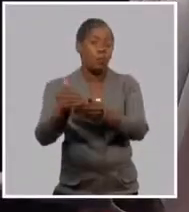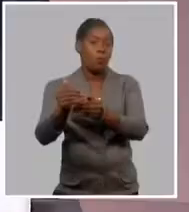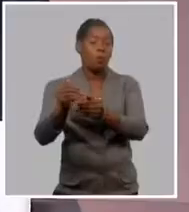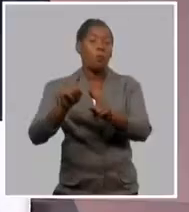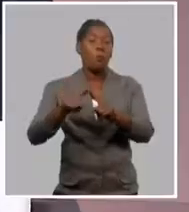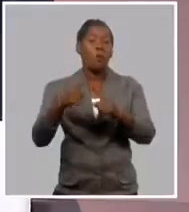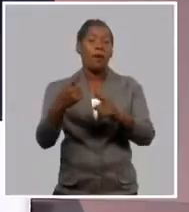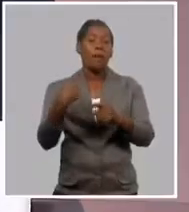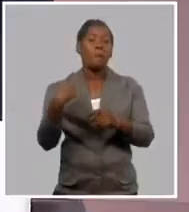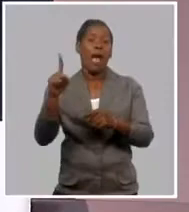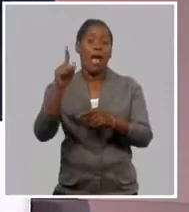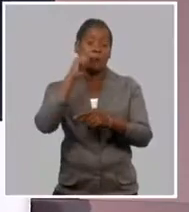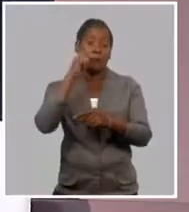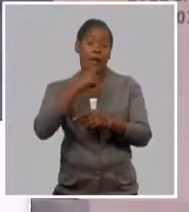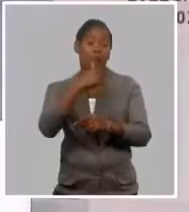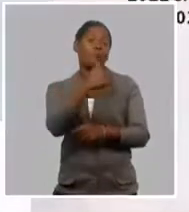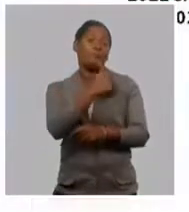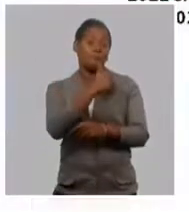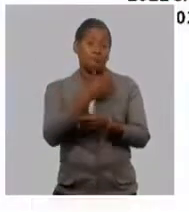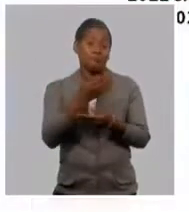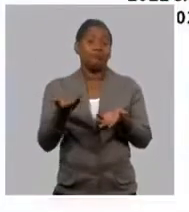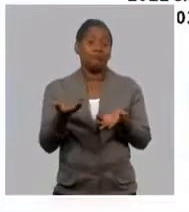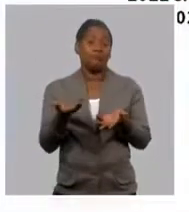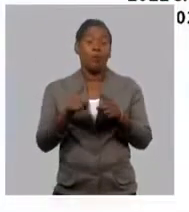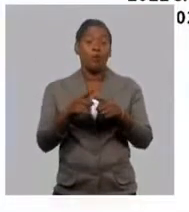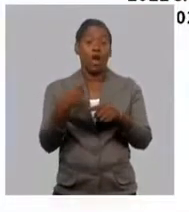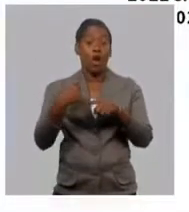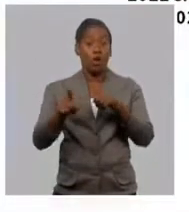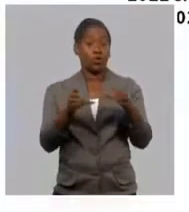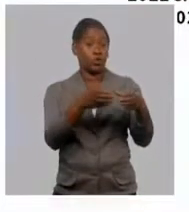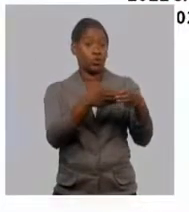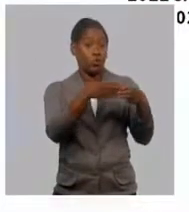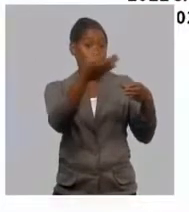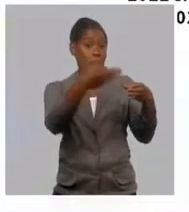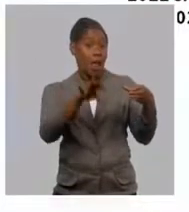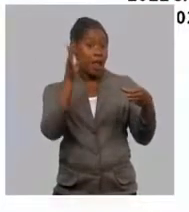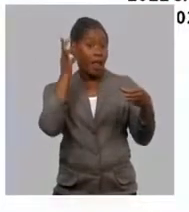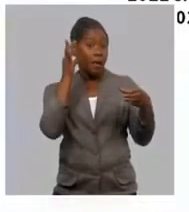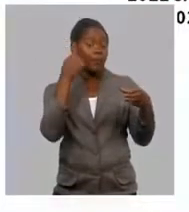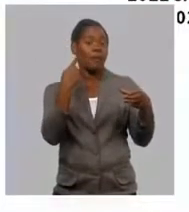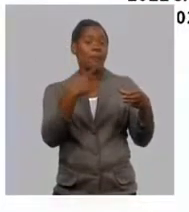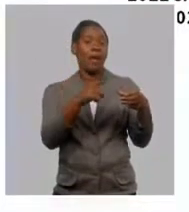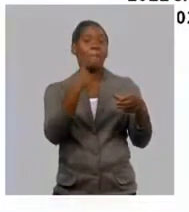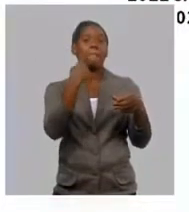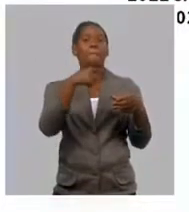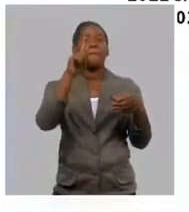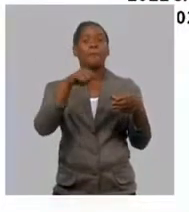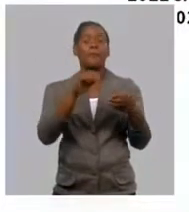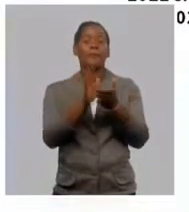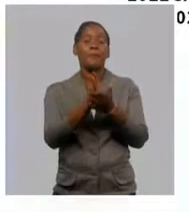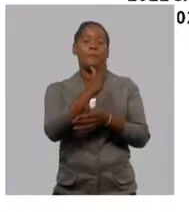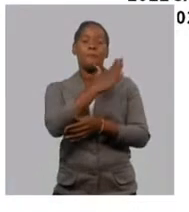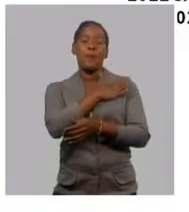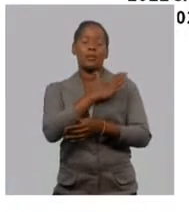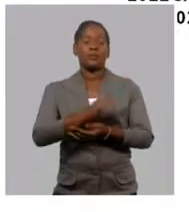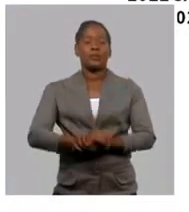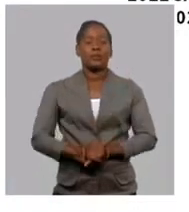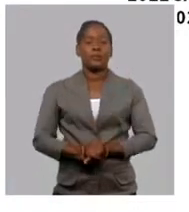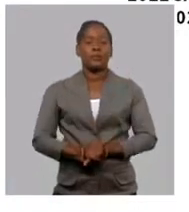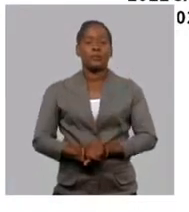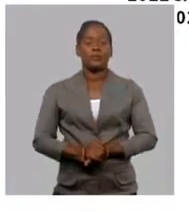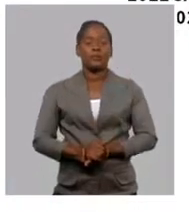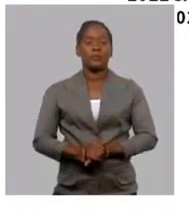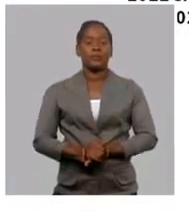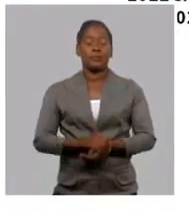después que el resto de los estudiantes. El resto de estudiantes van a empezar el 1 de marzo y estos van a empezar el día 21 de marzo.